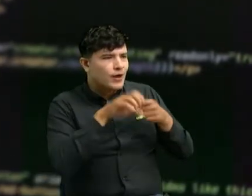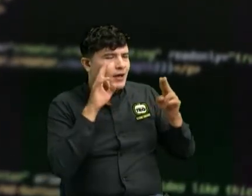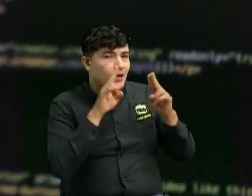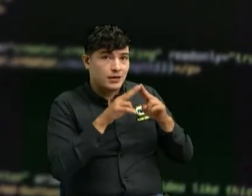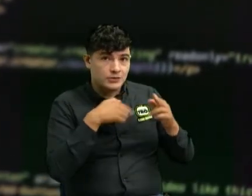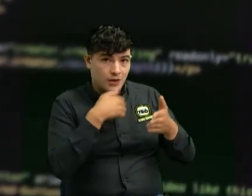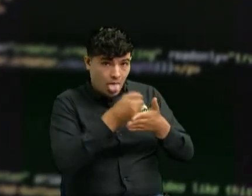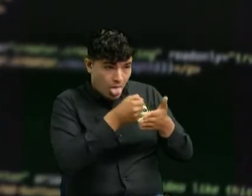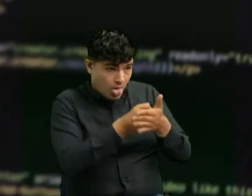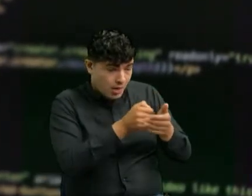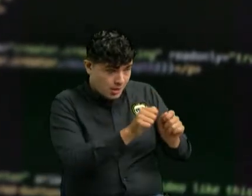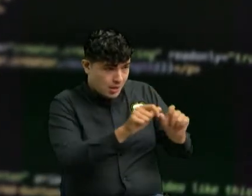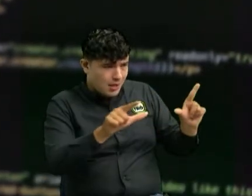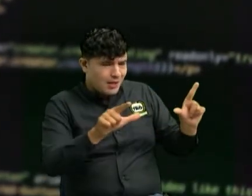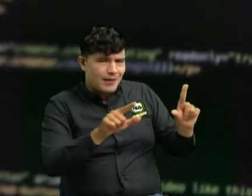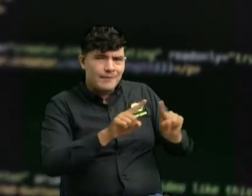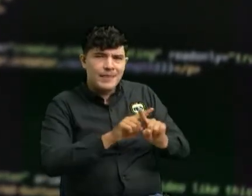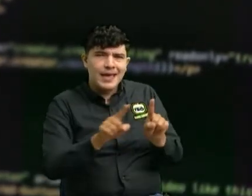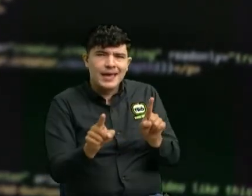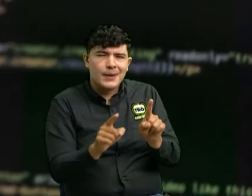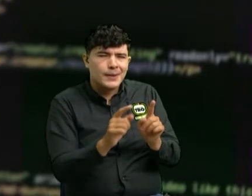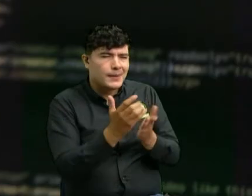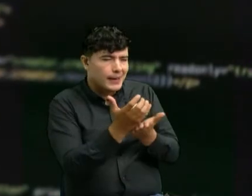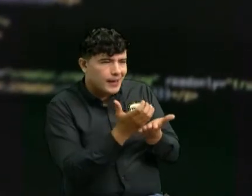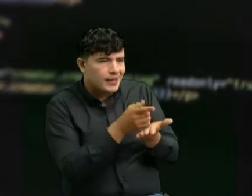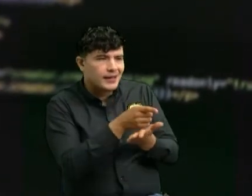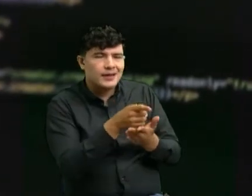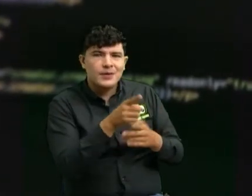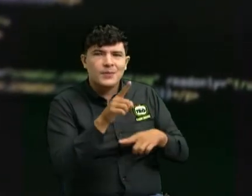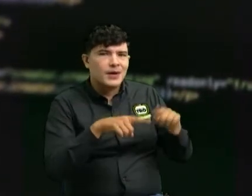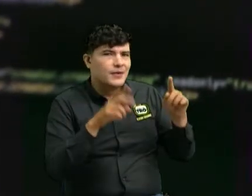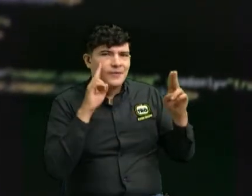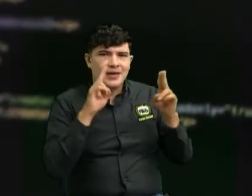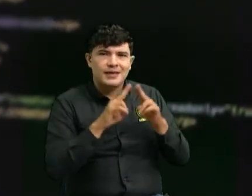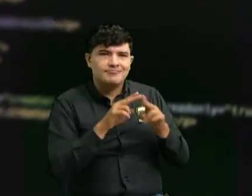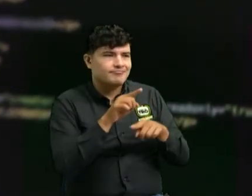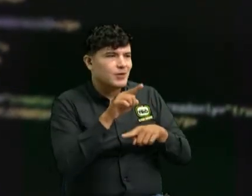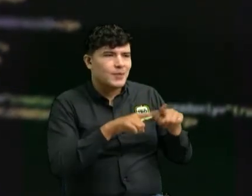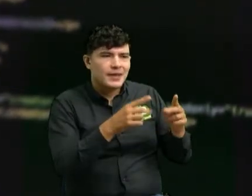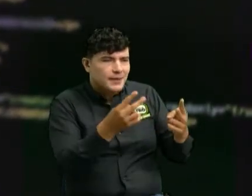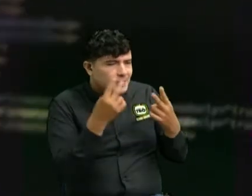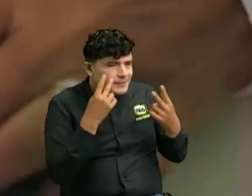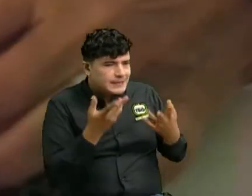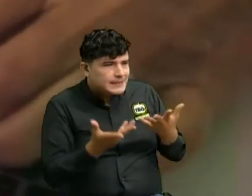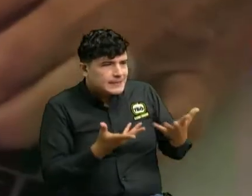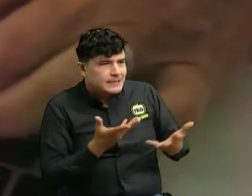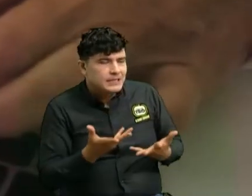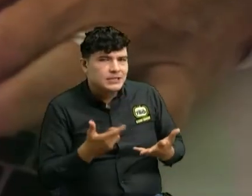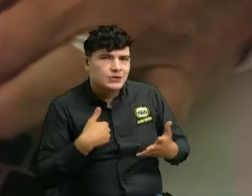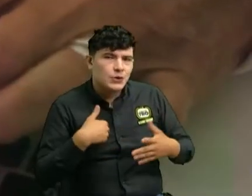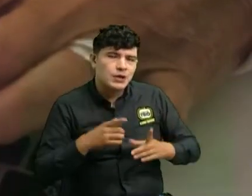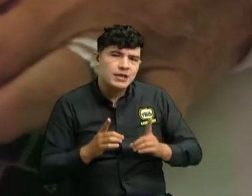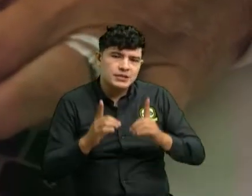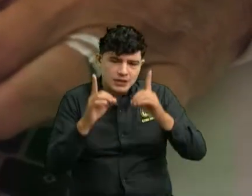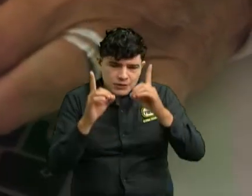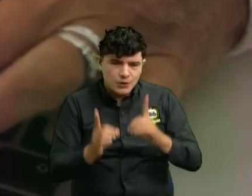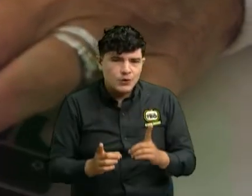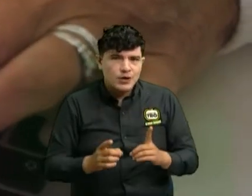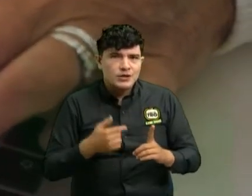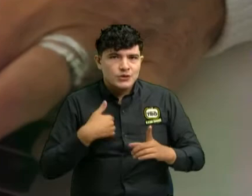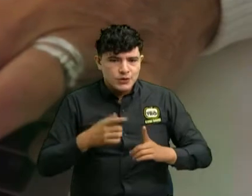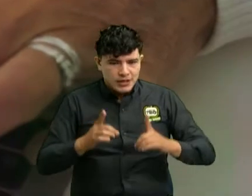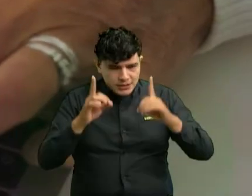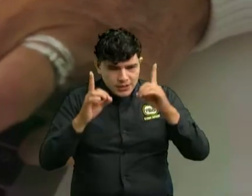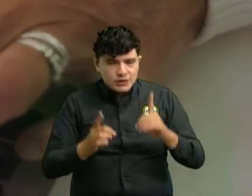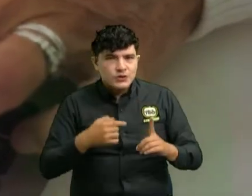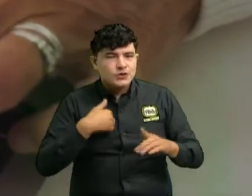de entrar pero no me no me deja ver no me deja ver entonces yo tomo la decisión de dirigirme